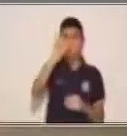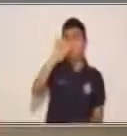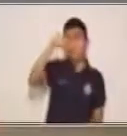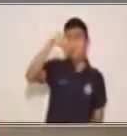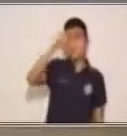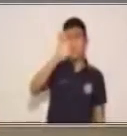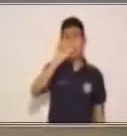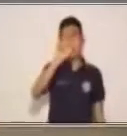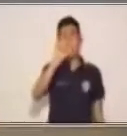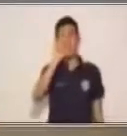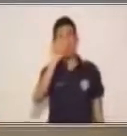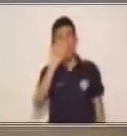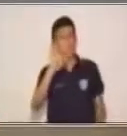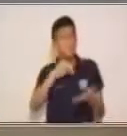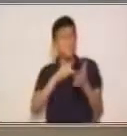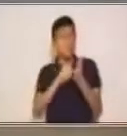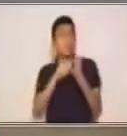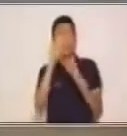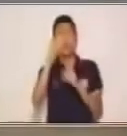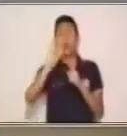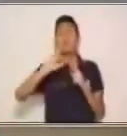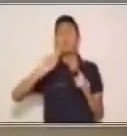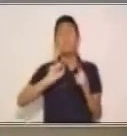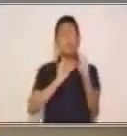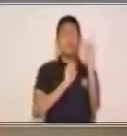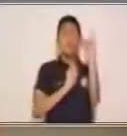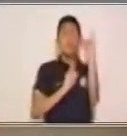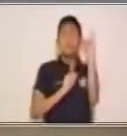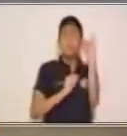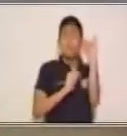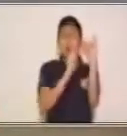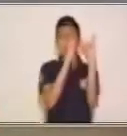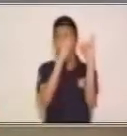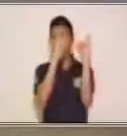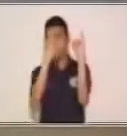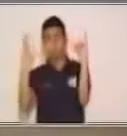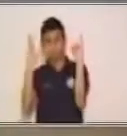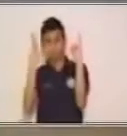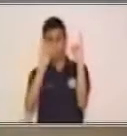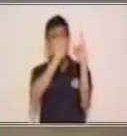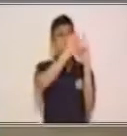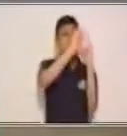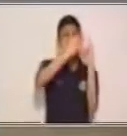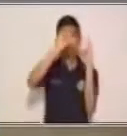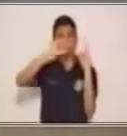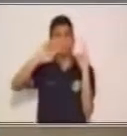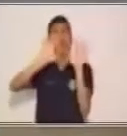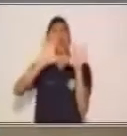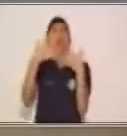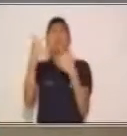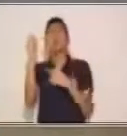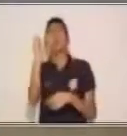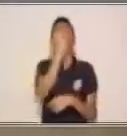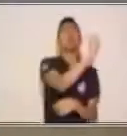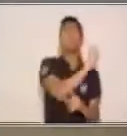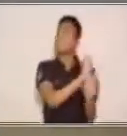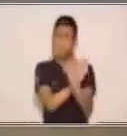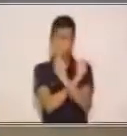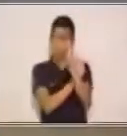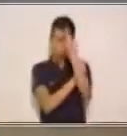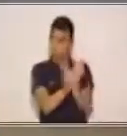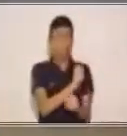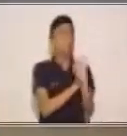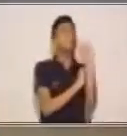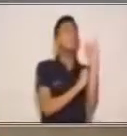escribimos? De izquierda a derecha. Y que hicimos unos juegos muy divertidos, ¿verdad? ¿Qué sí lo recuerdas? Bueno, vamos a ver